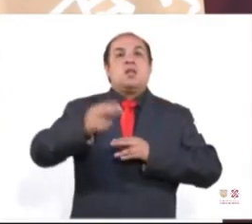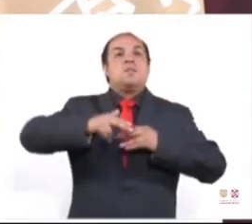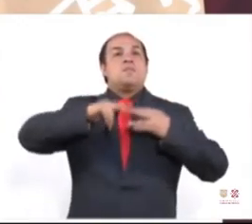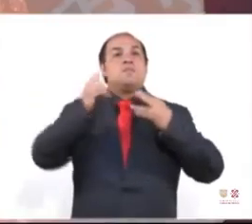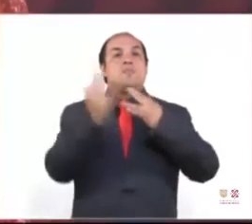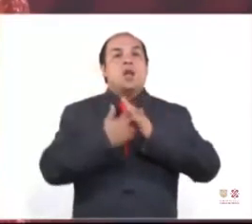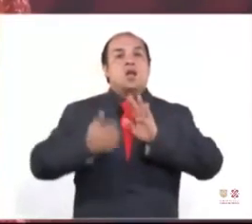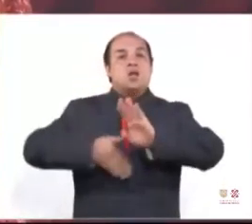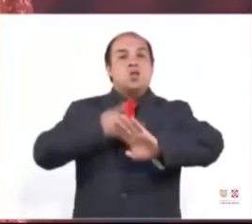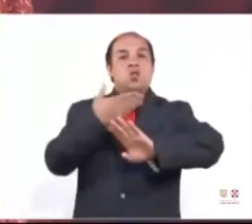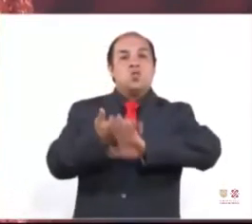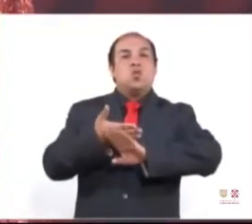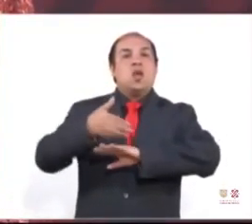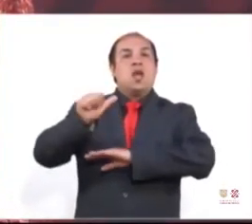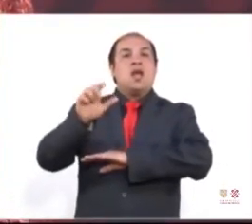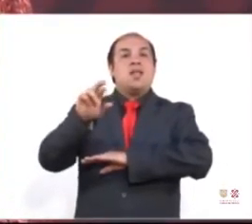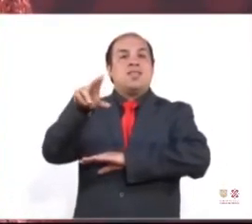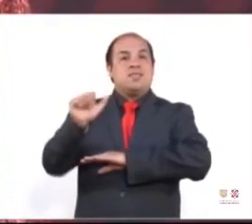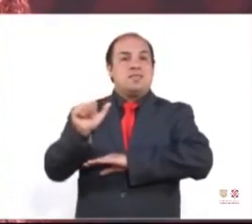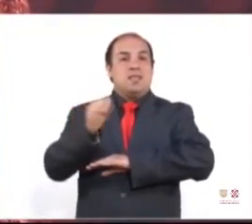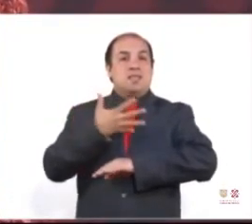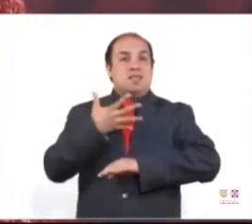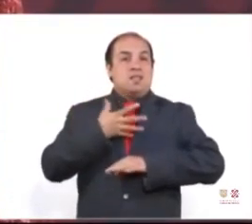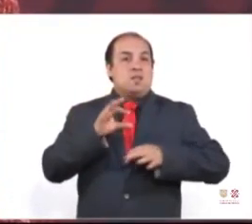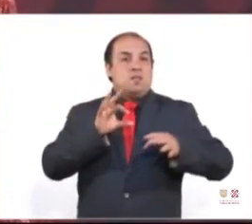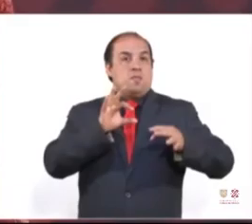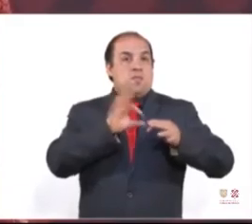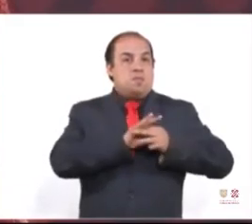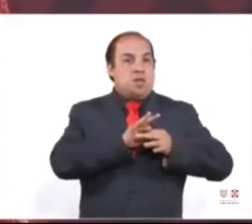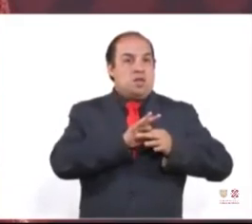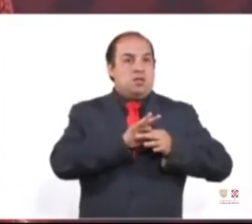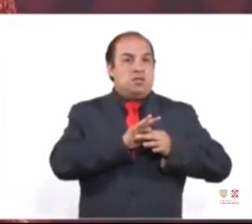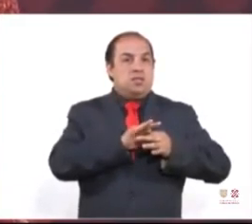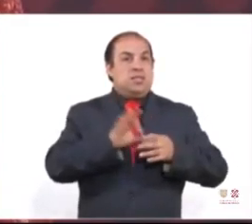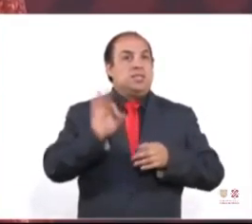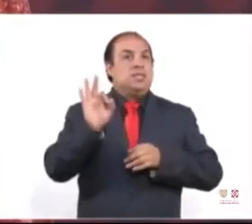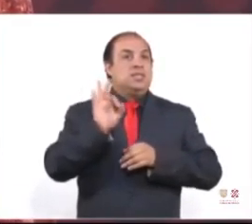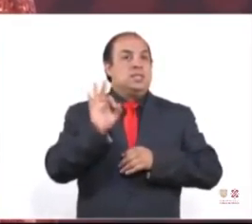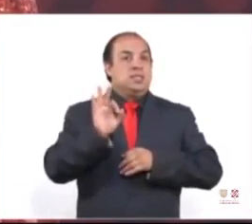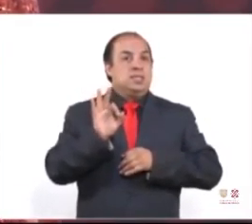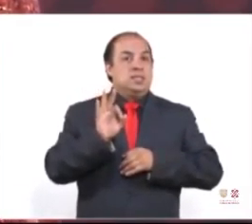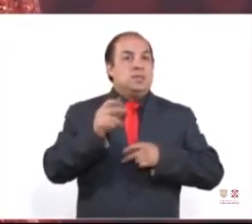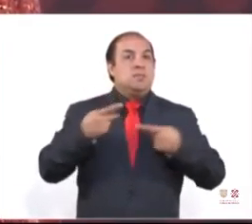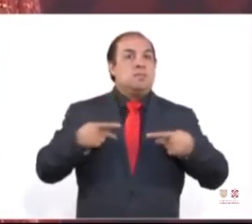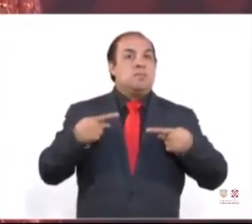presuntamente por sus nexos con el probable feminicida.